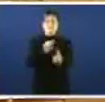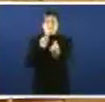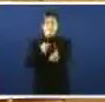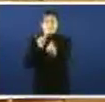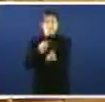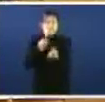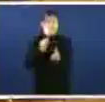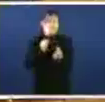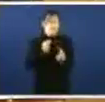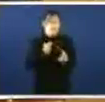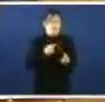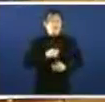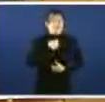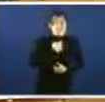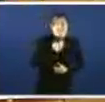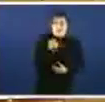incivilizadamente